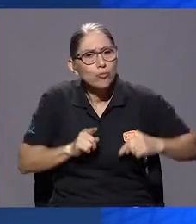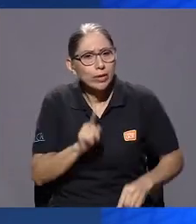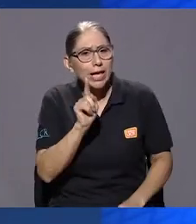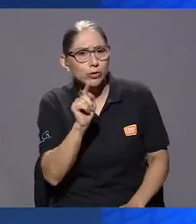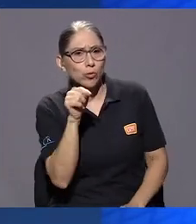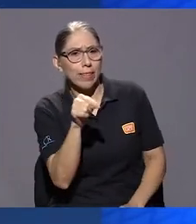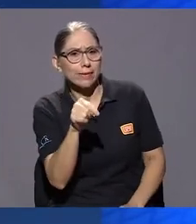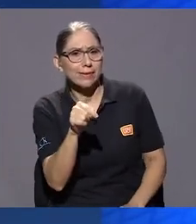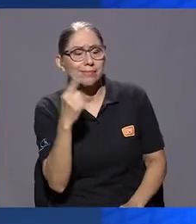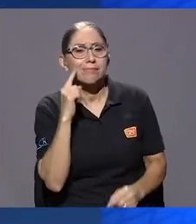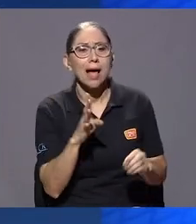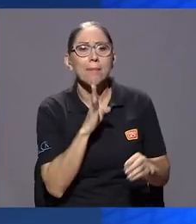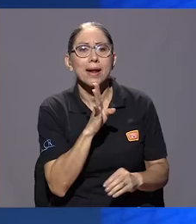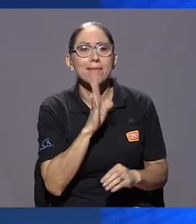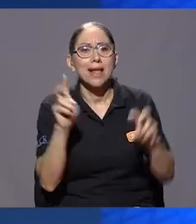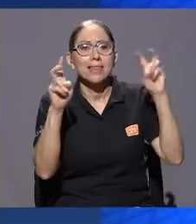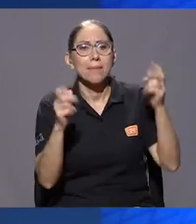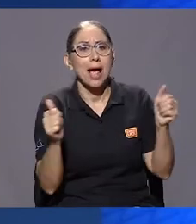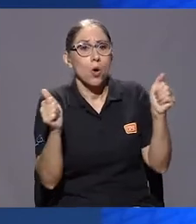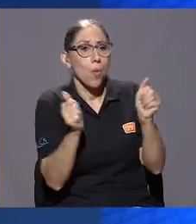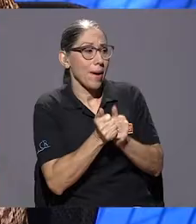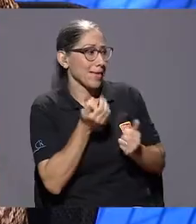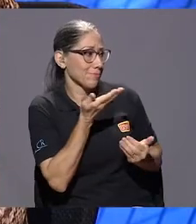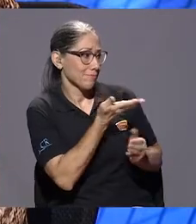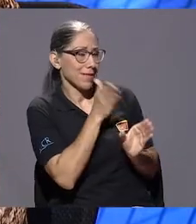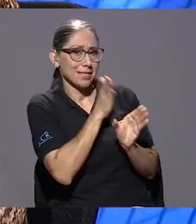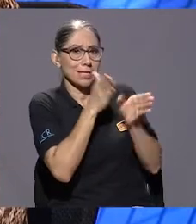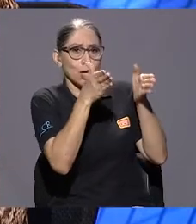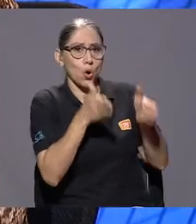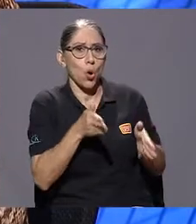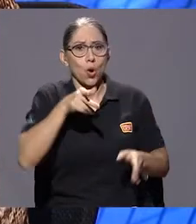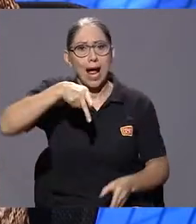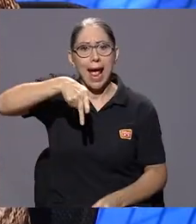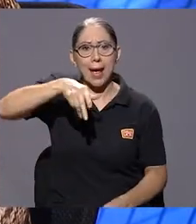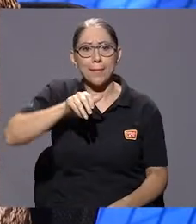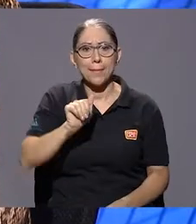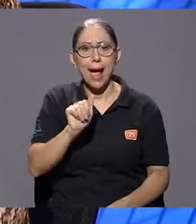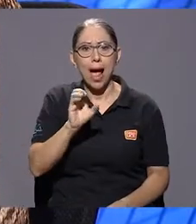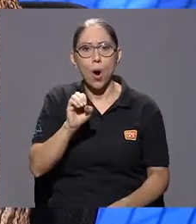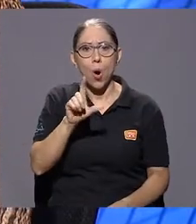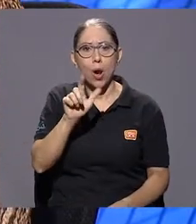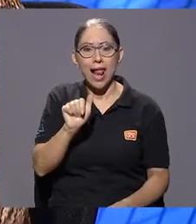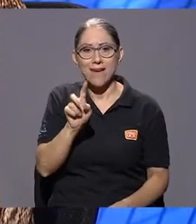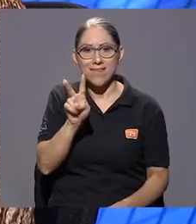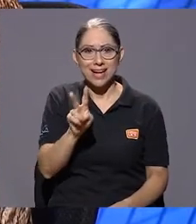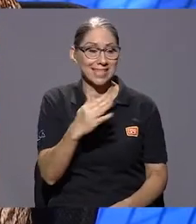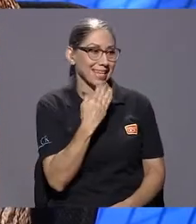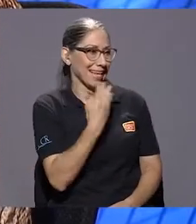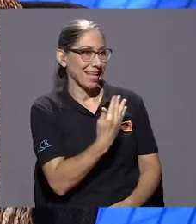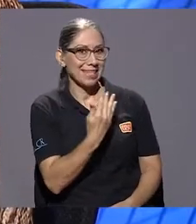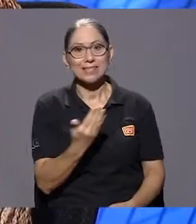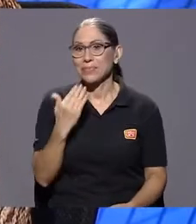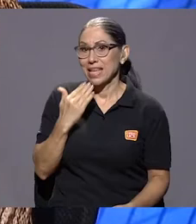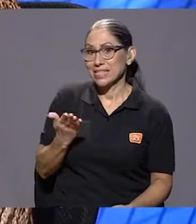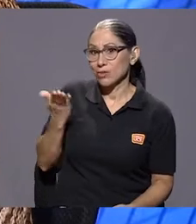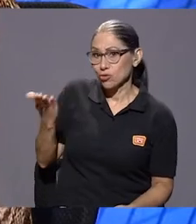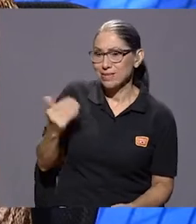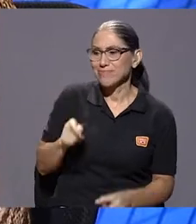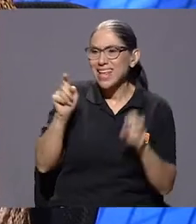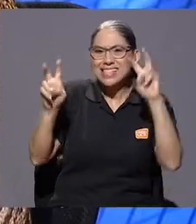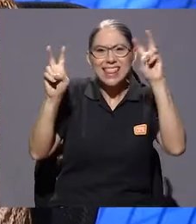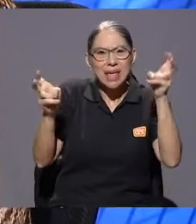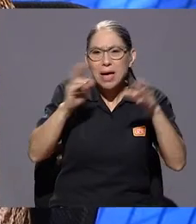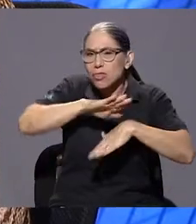y para hablar de este tema nos acompaña la psicóloga Paola Vargas. Gracias Paola. A ustedes por el espacio, más bien es un tema que